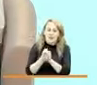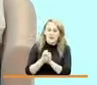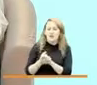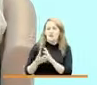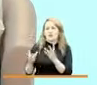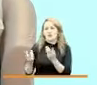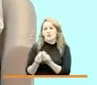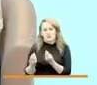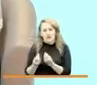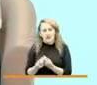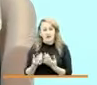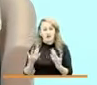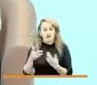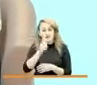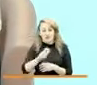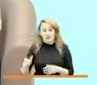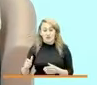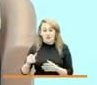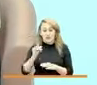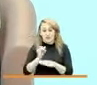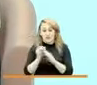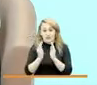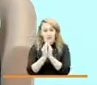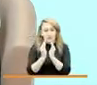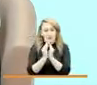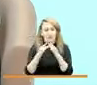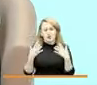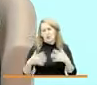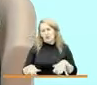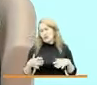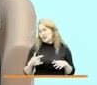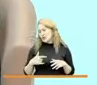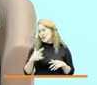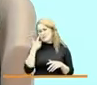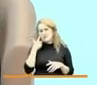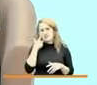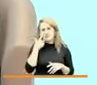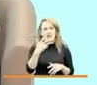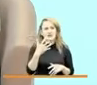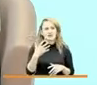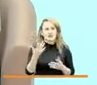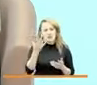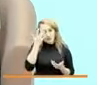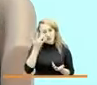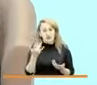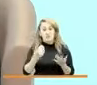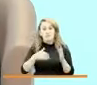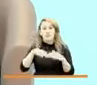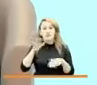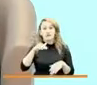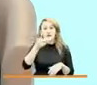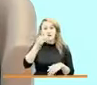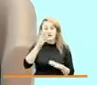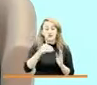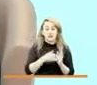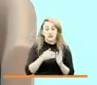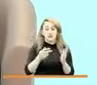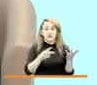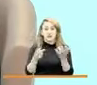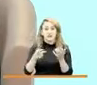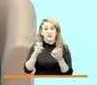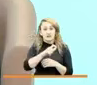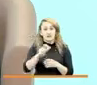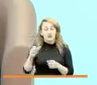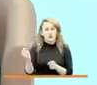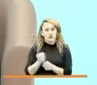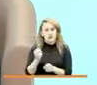el capital humano, además del instituto, al que quiero resaltar, porque tiene más de 14,700 personas que trabajan